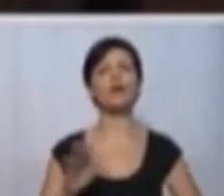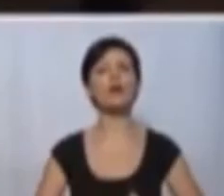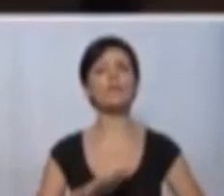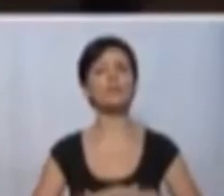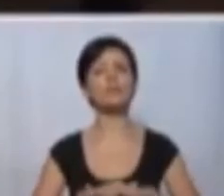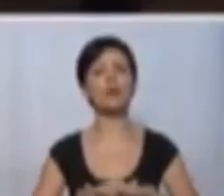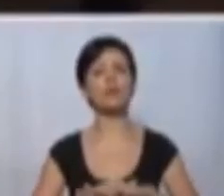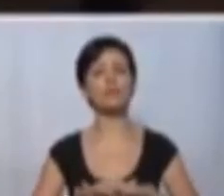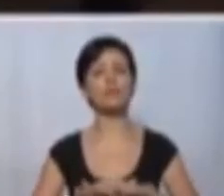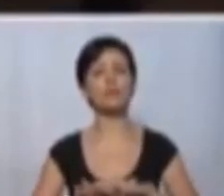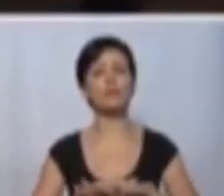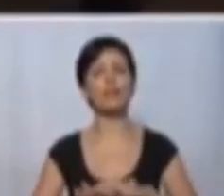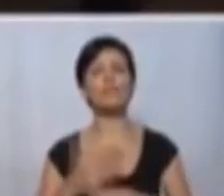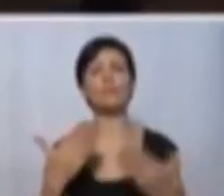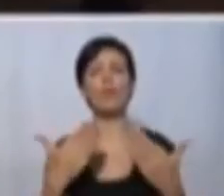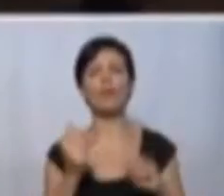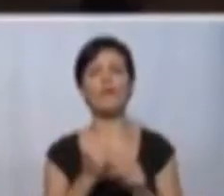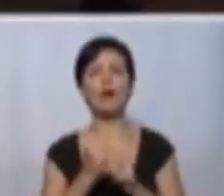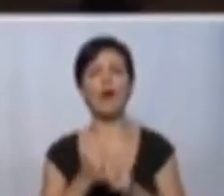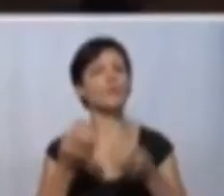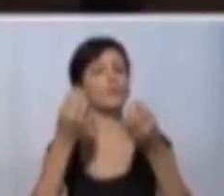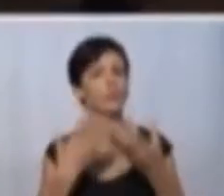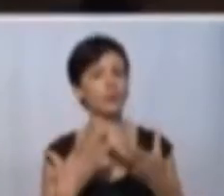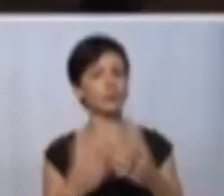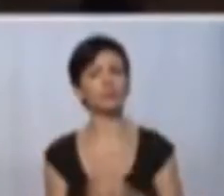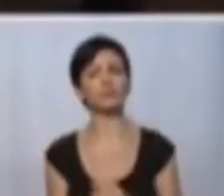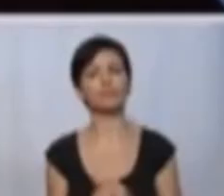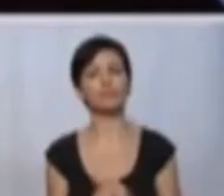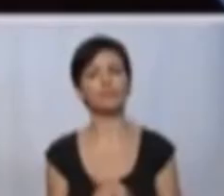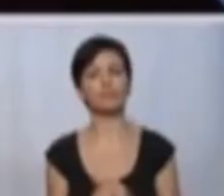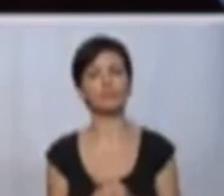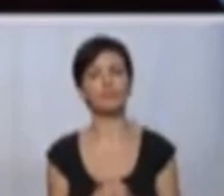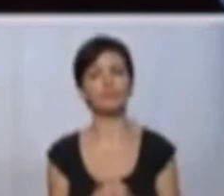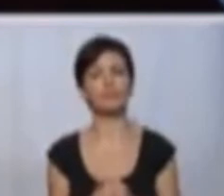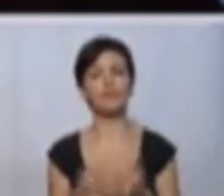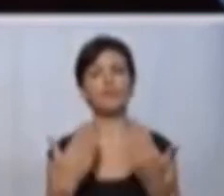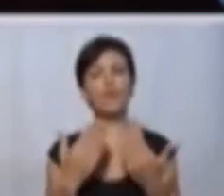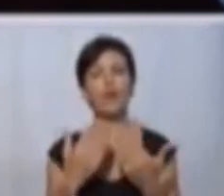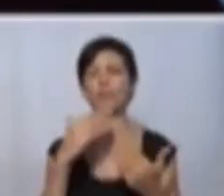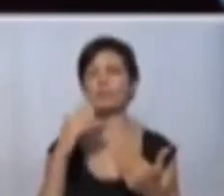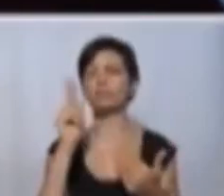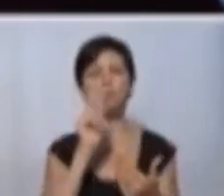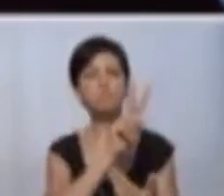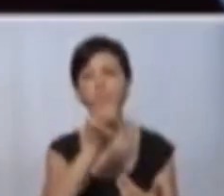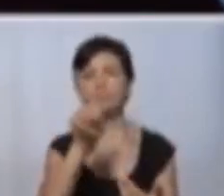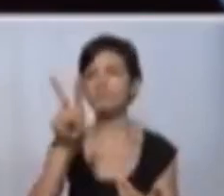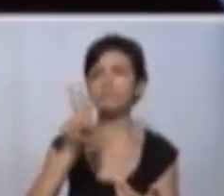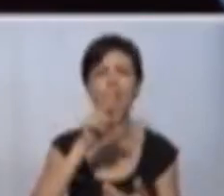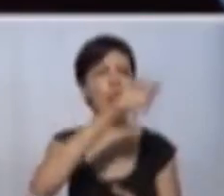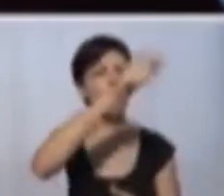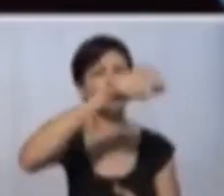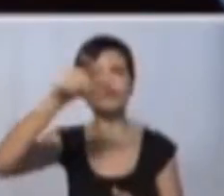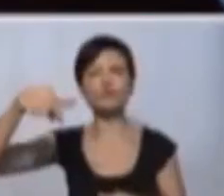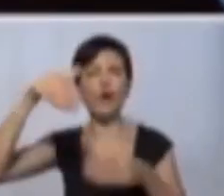de estar a la altura de las circunstancias y fundamentalmente de poder mirar a la cara a los santafesinos que nos